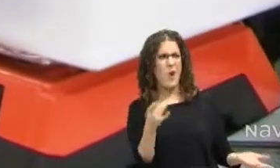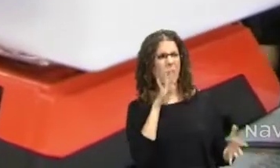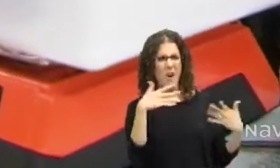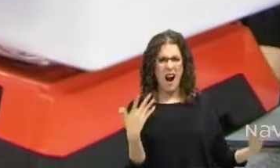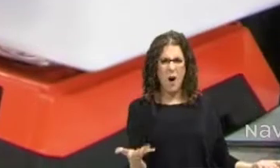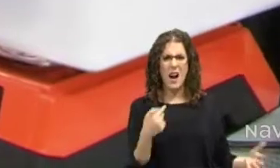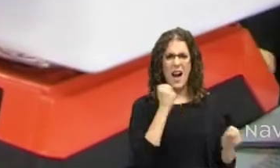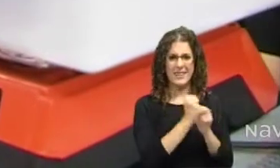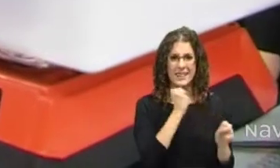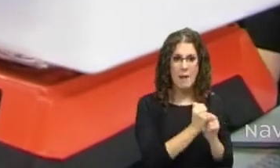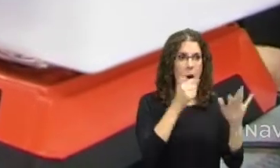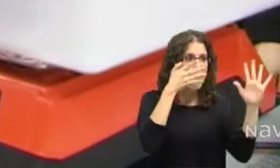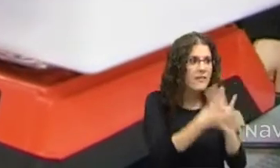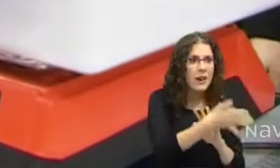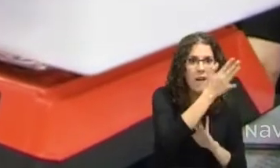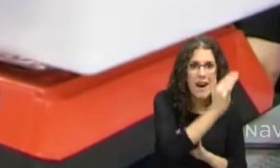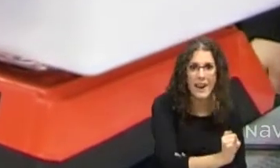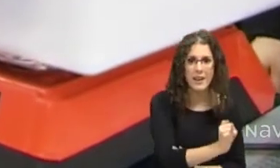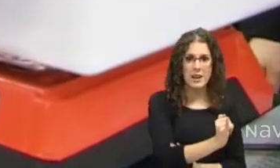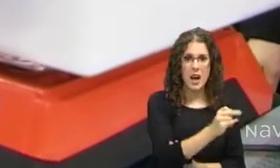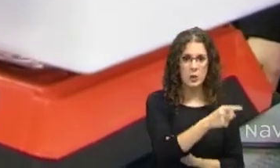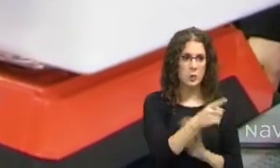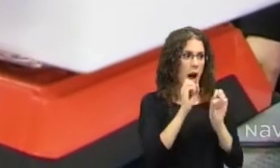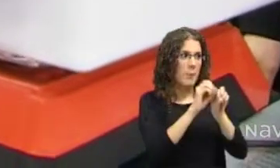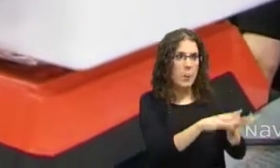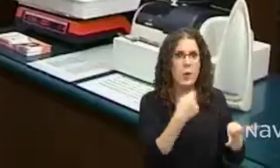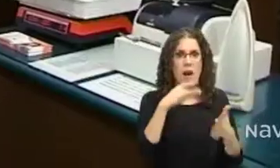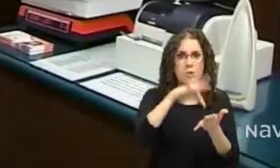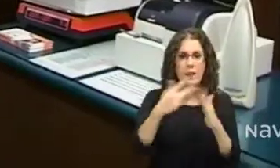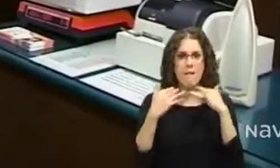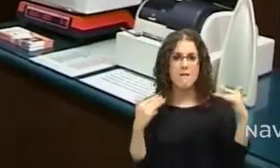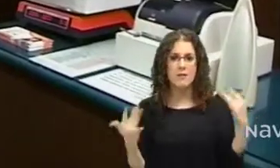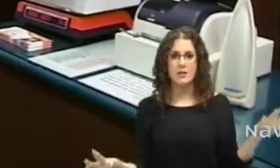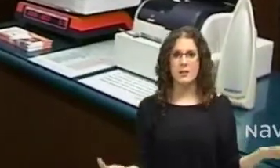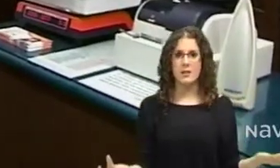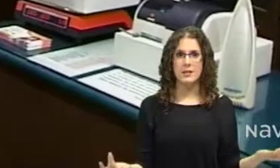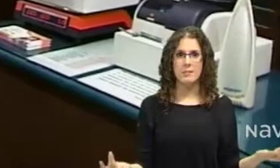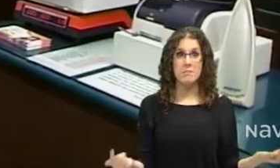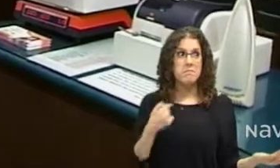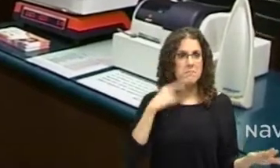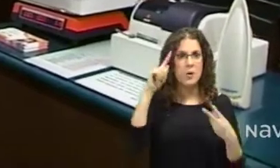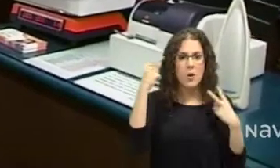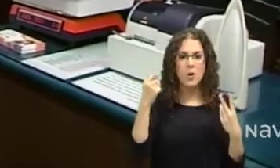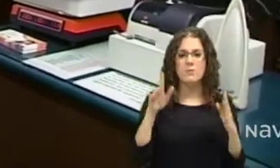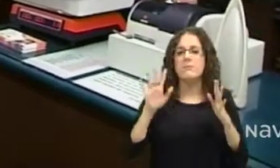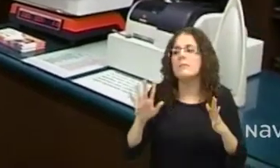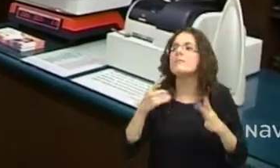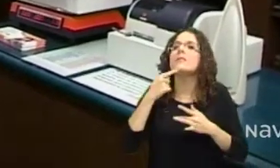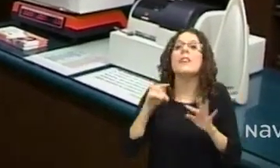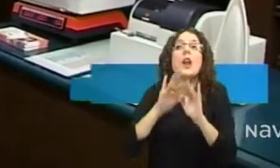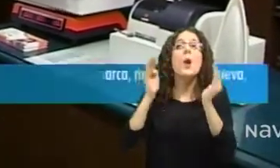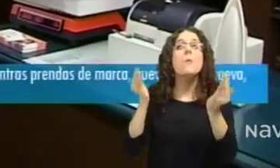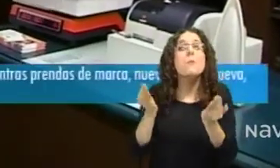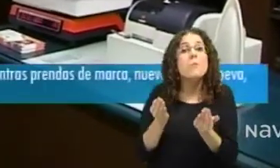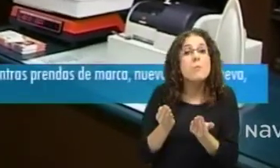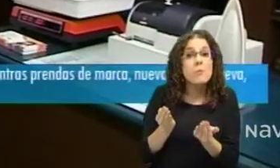un trabajo indefinido, la crisis que hay, pero bueno, también se dice que el mundo está hecho para valientes, porque si